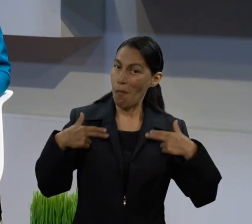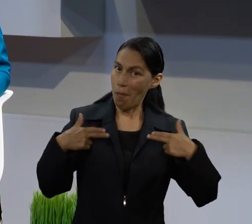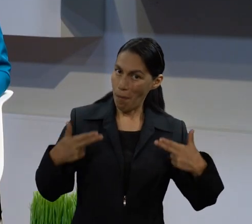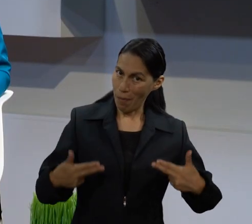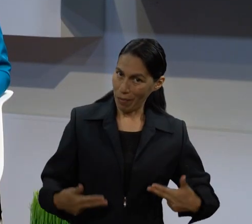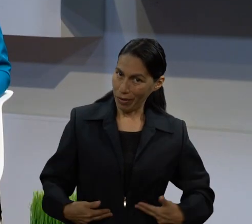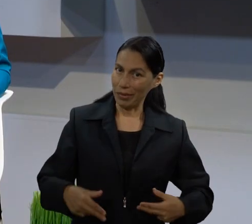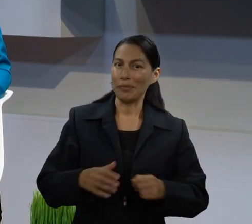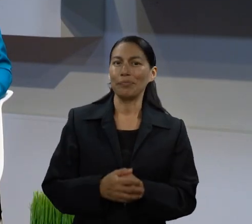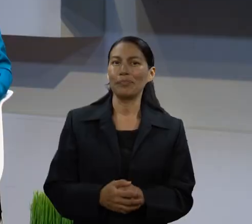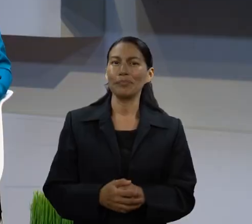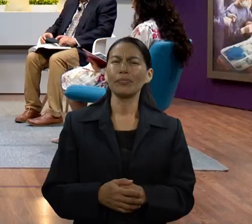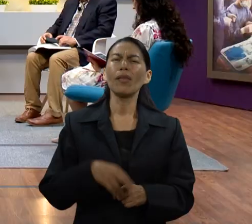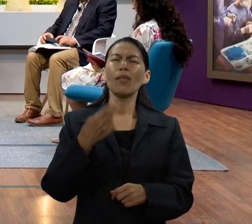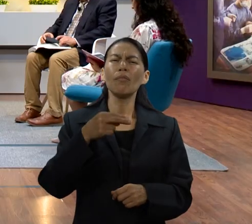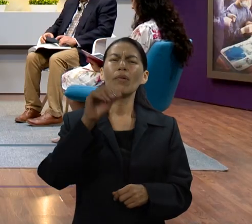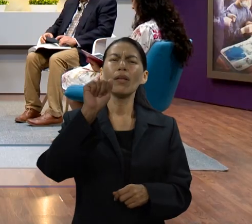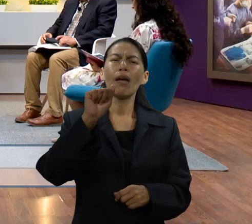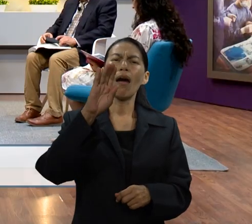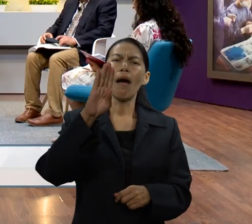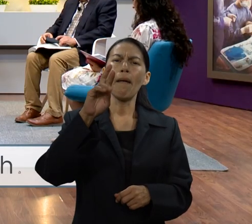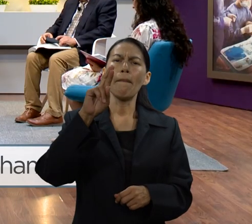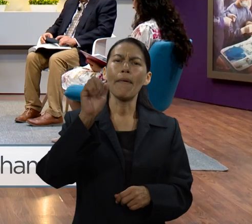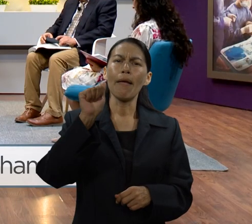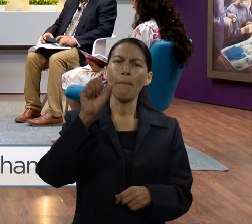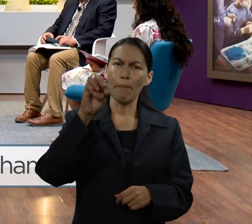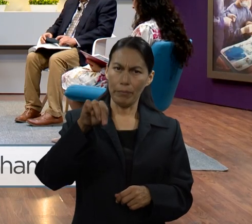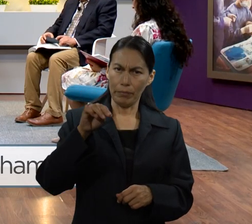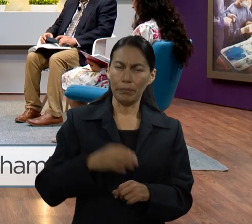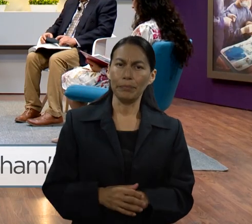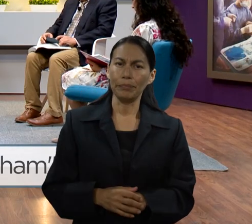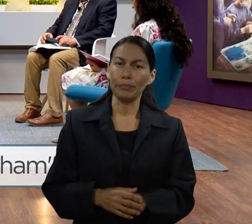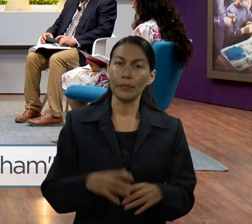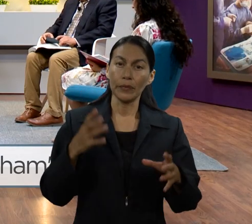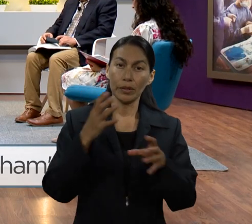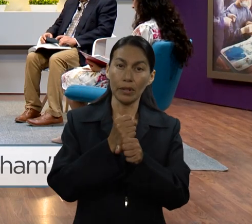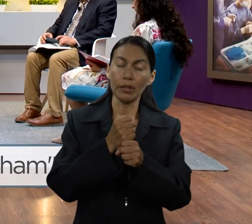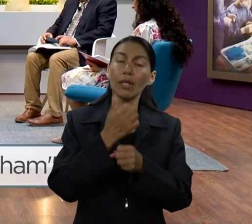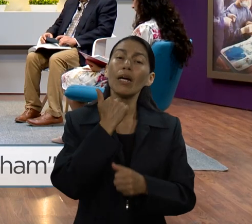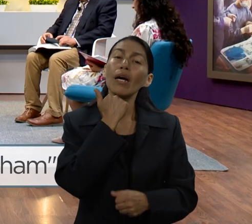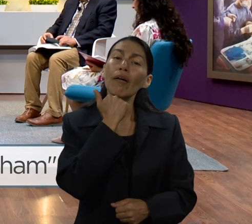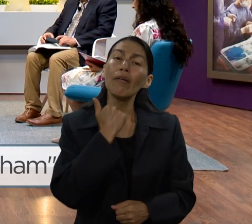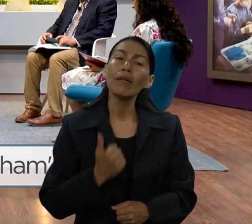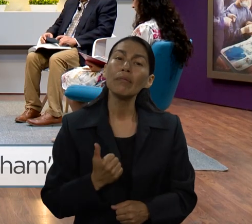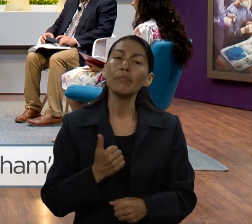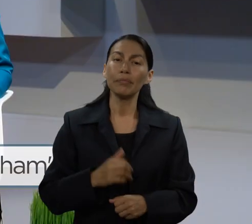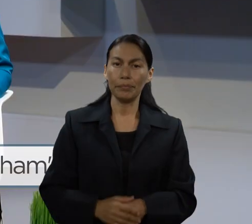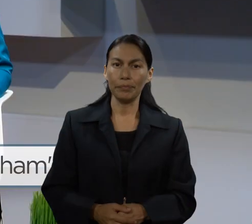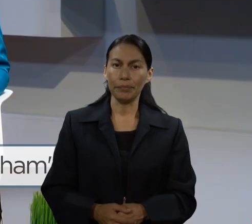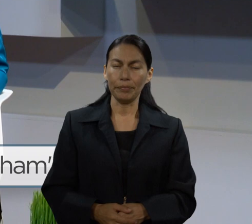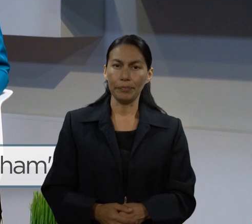Abraham, ¿verdad? Y desde el capítulo 12 vemos cómo Abraham entra al escenario.